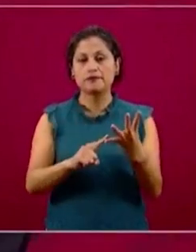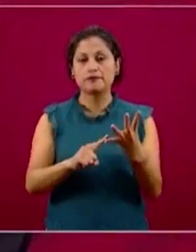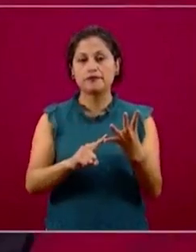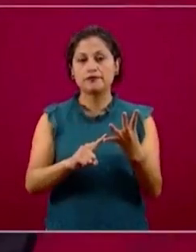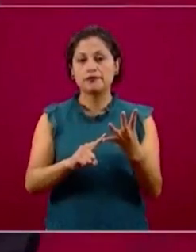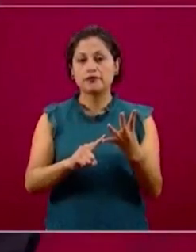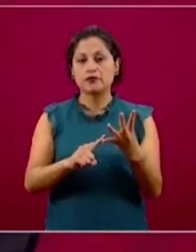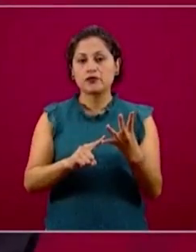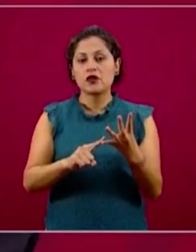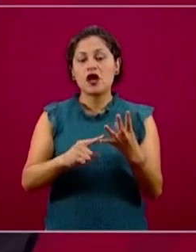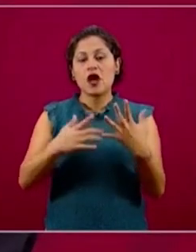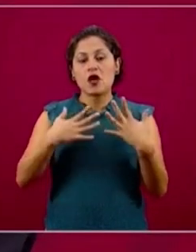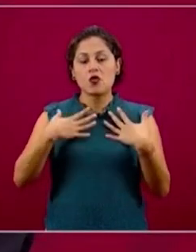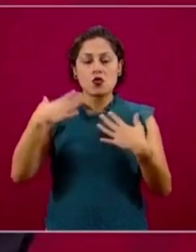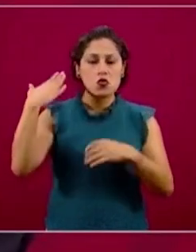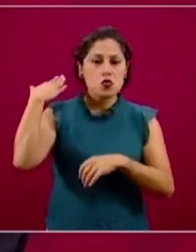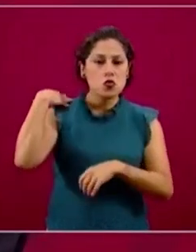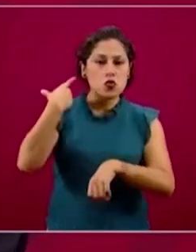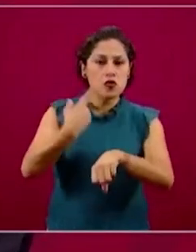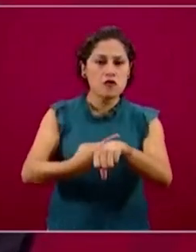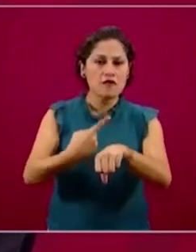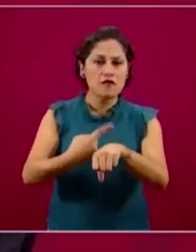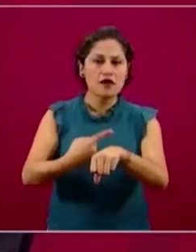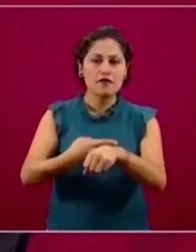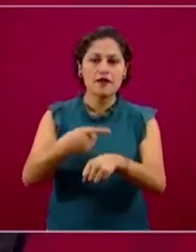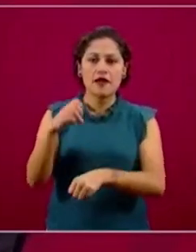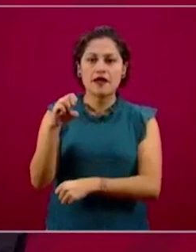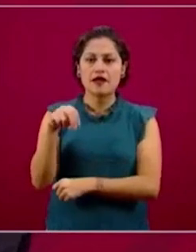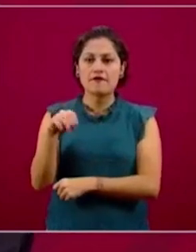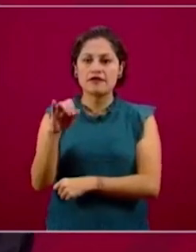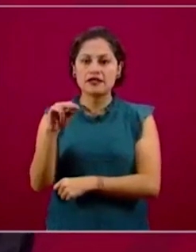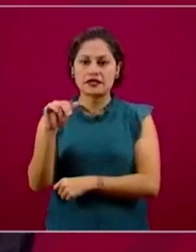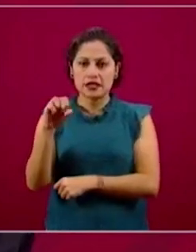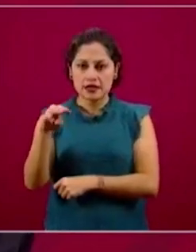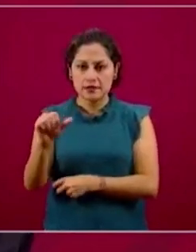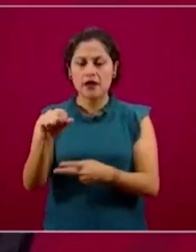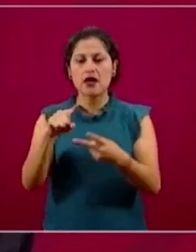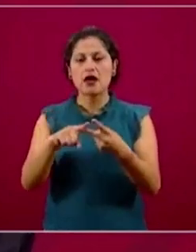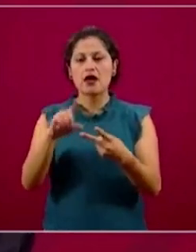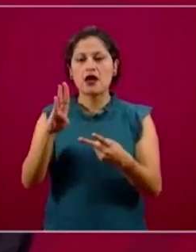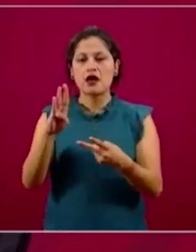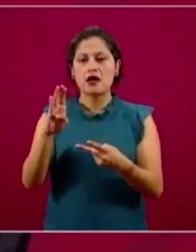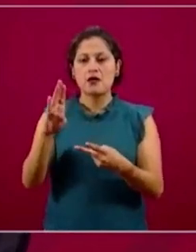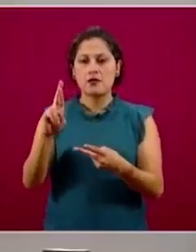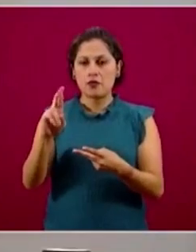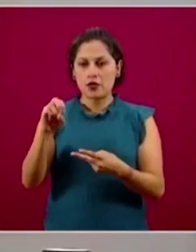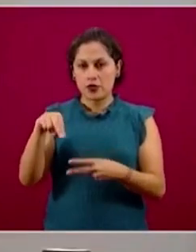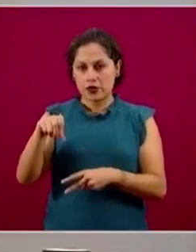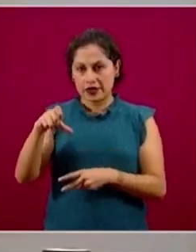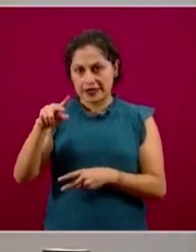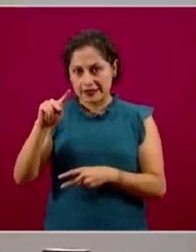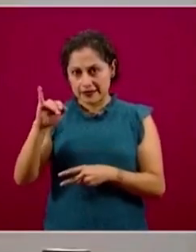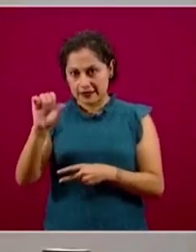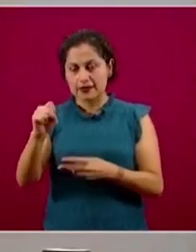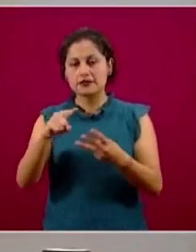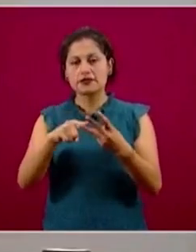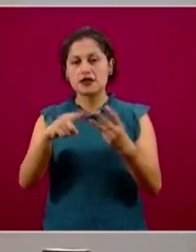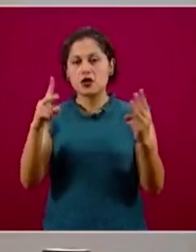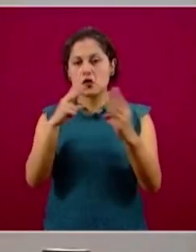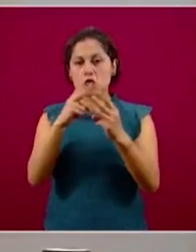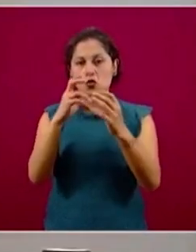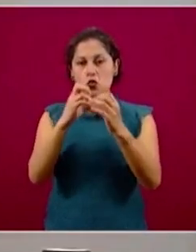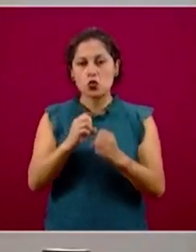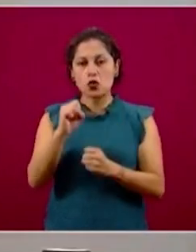enfermedad pulmonar crónica como emfisema, bronquitis o asma y